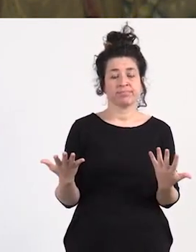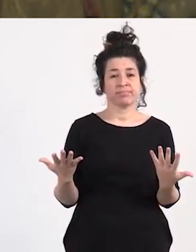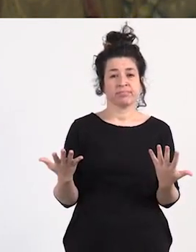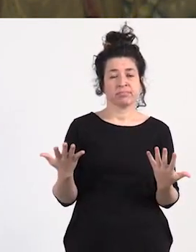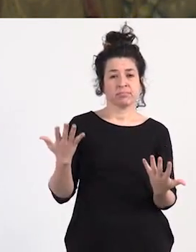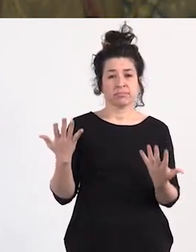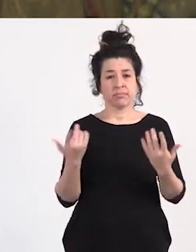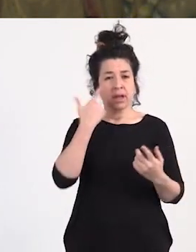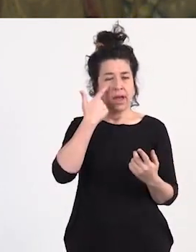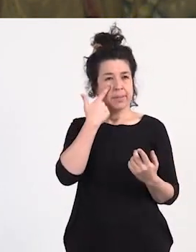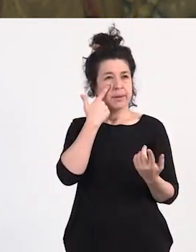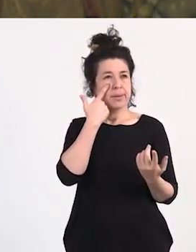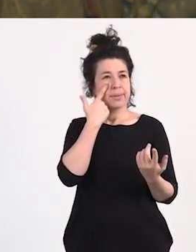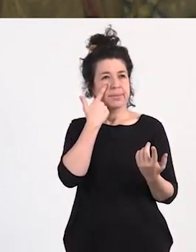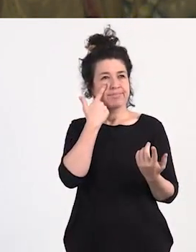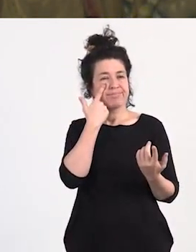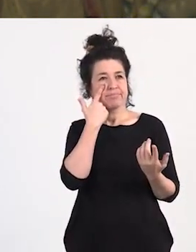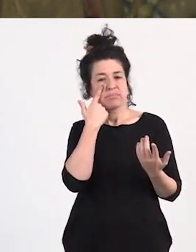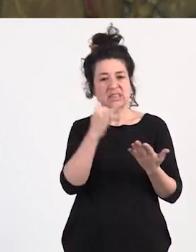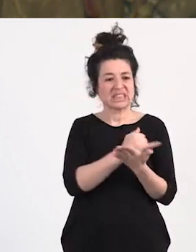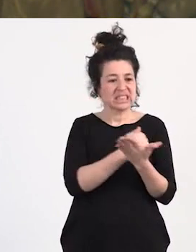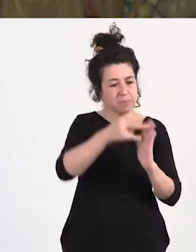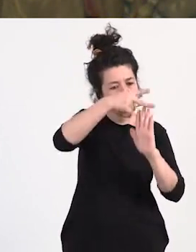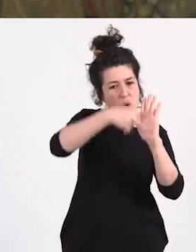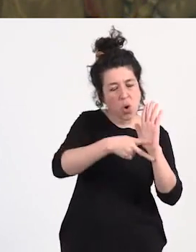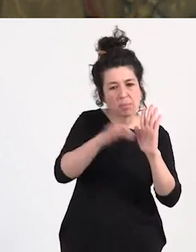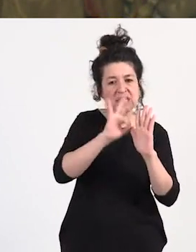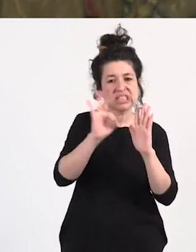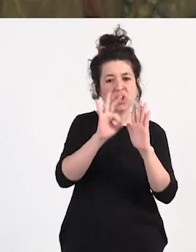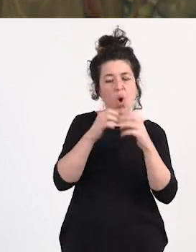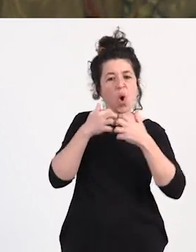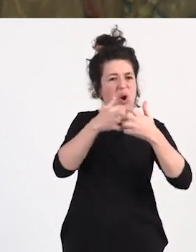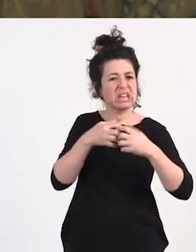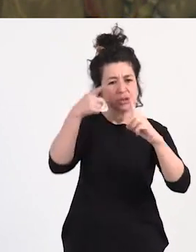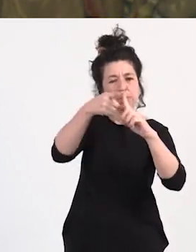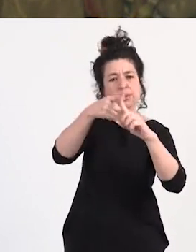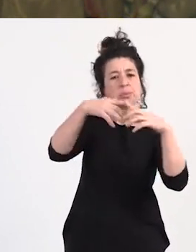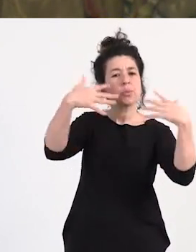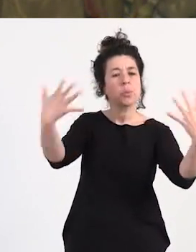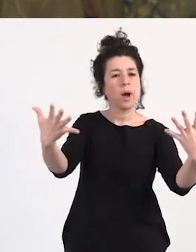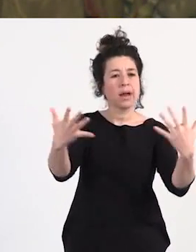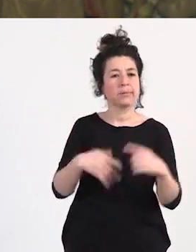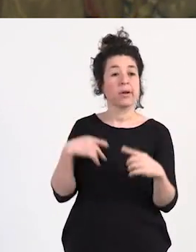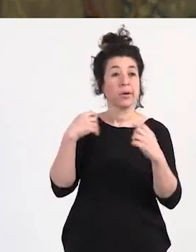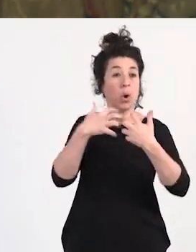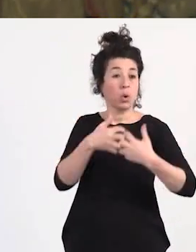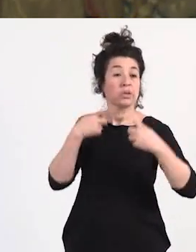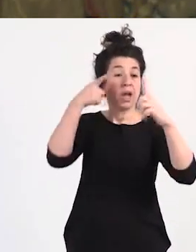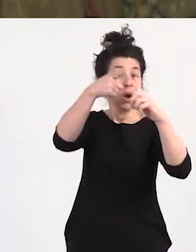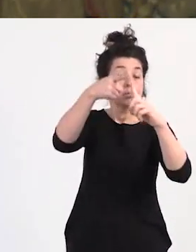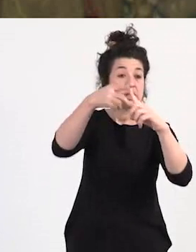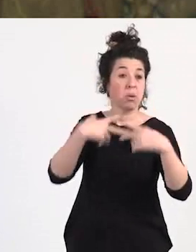regulación queremos o qué tipo de ¿cuál es el fin de la lucha? bueno el fin nunca será el fin de la lucha porque